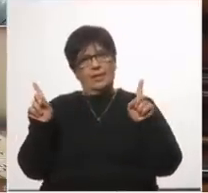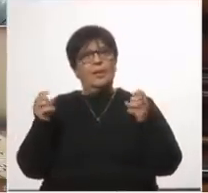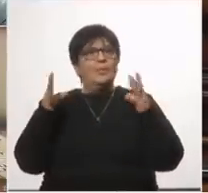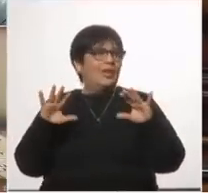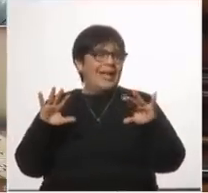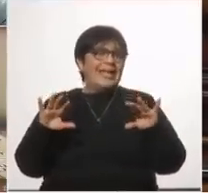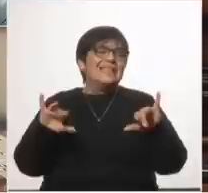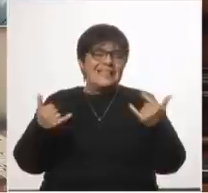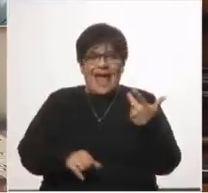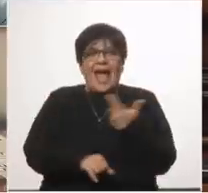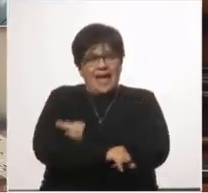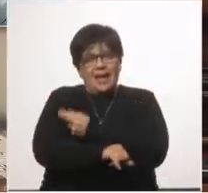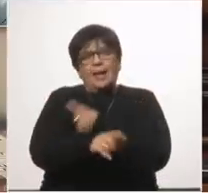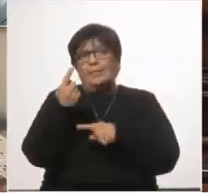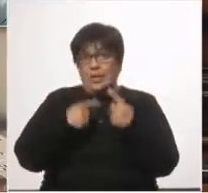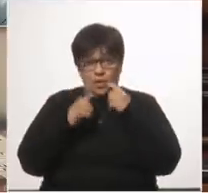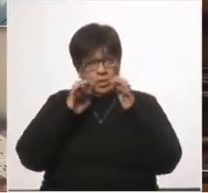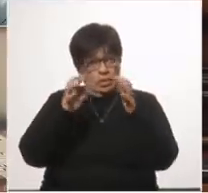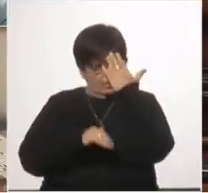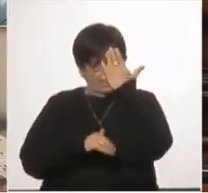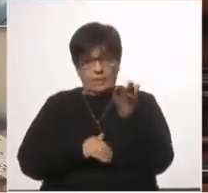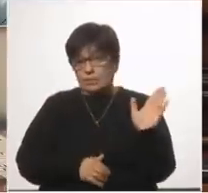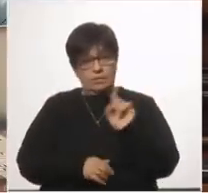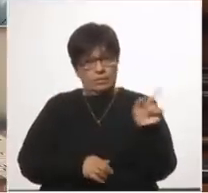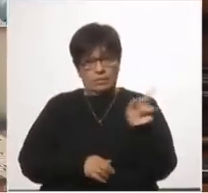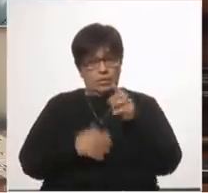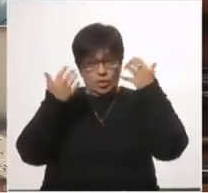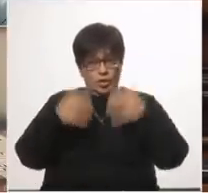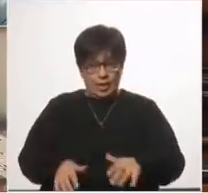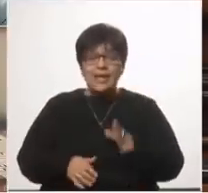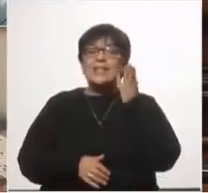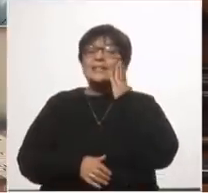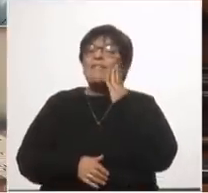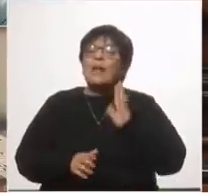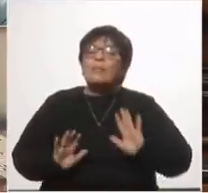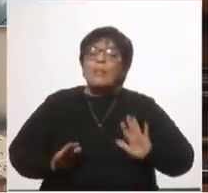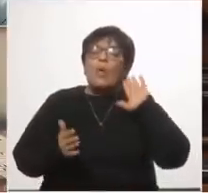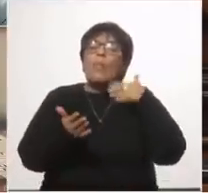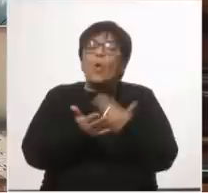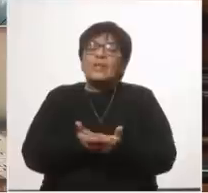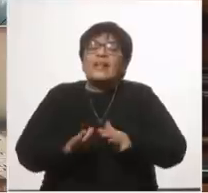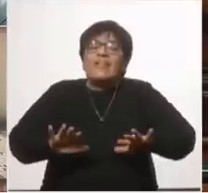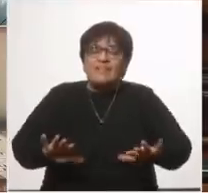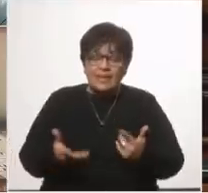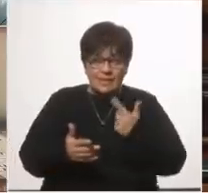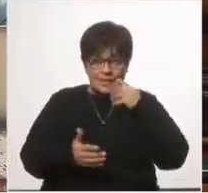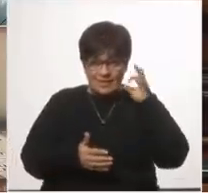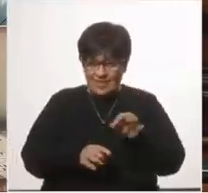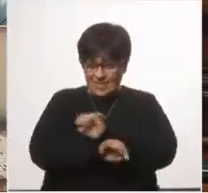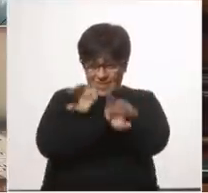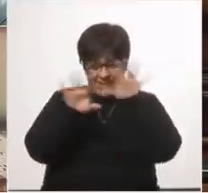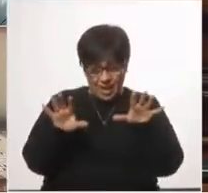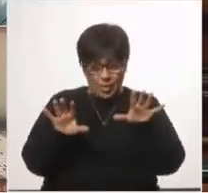de inmunización pero no nos arriesguemos queremos saber qué es lo que se está planteando para evitar o